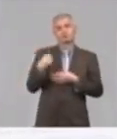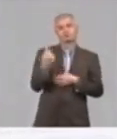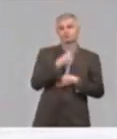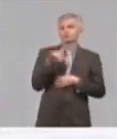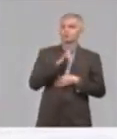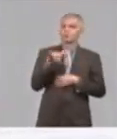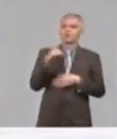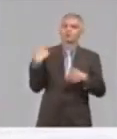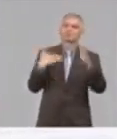también como dirección del ministerio.